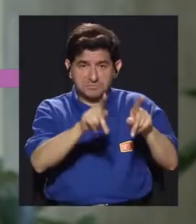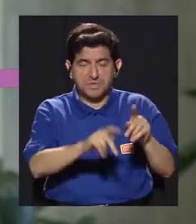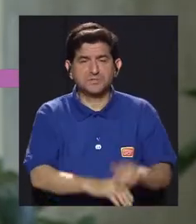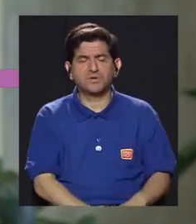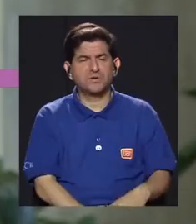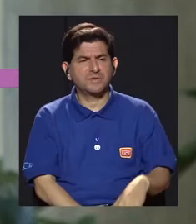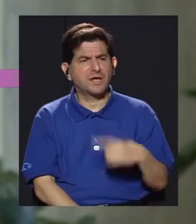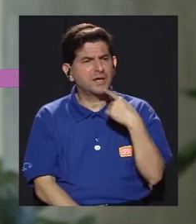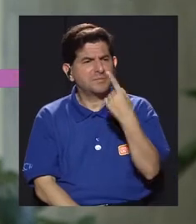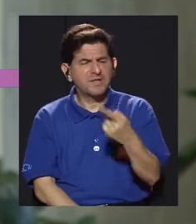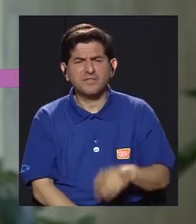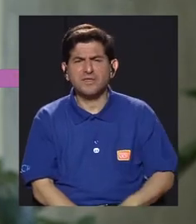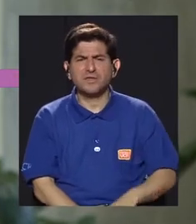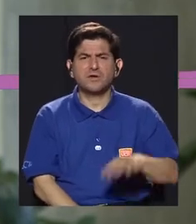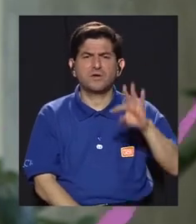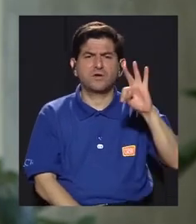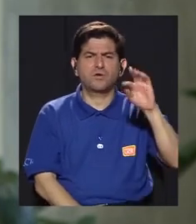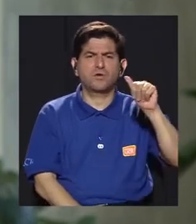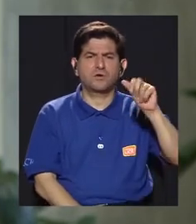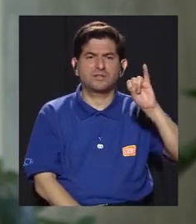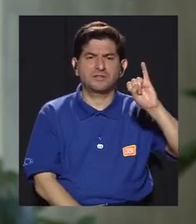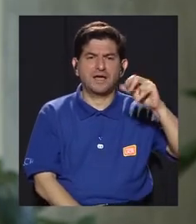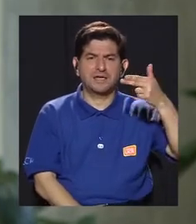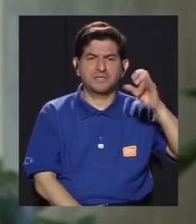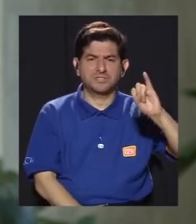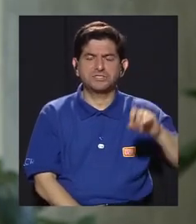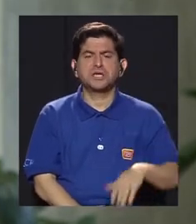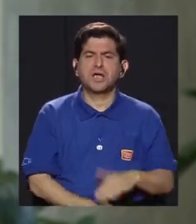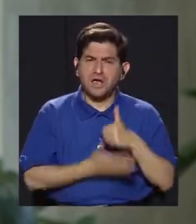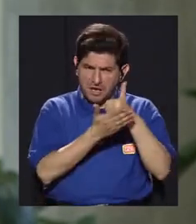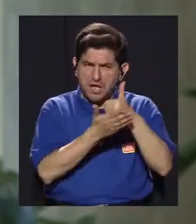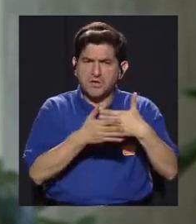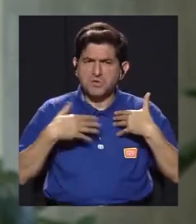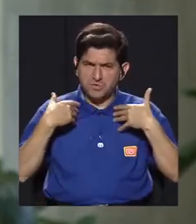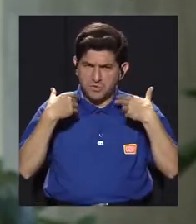indicó el Tai Chi para mejorar la salud,